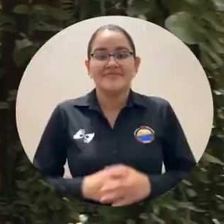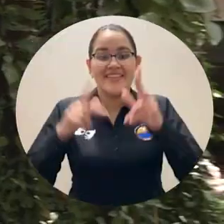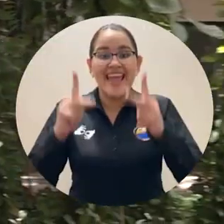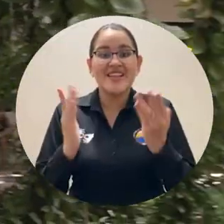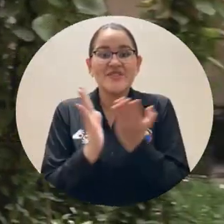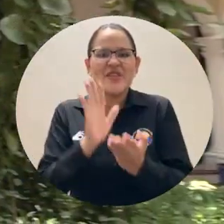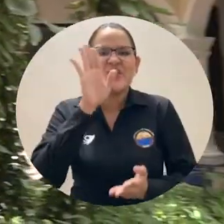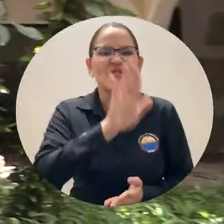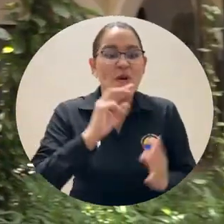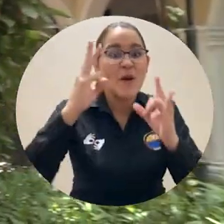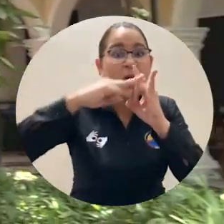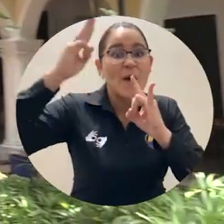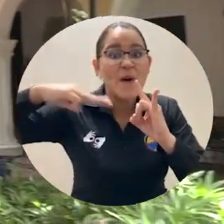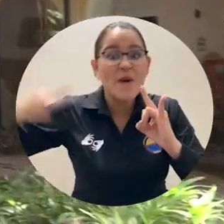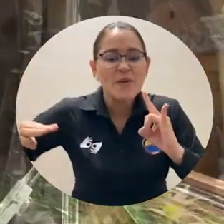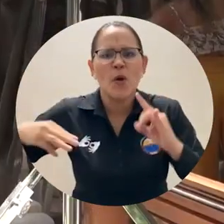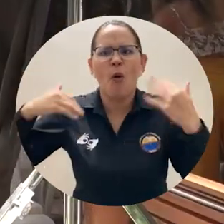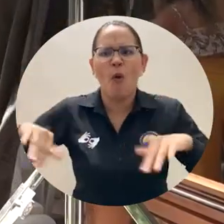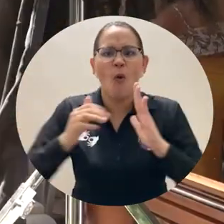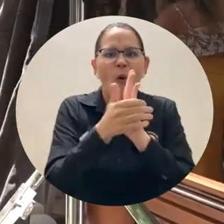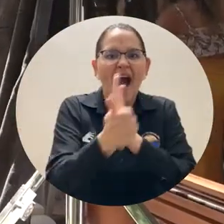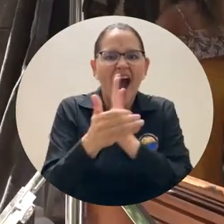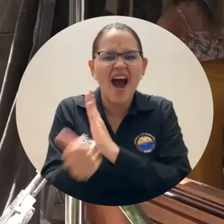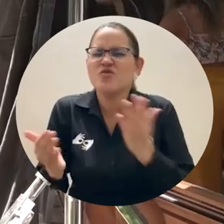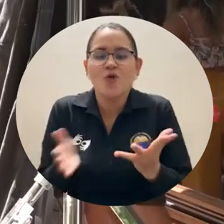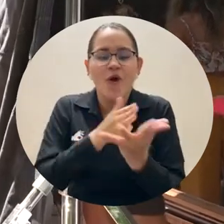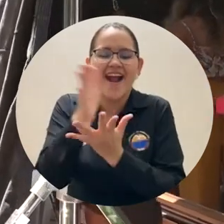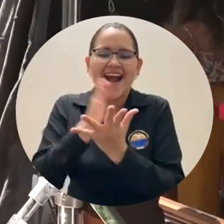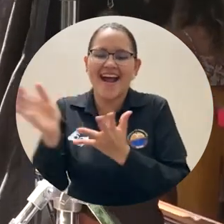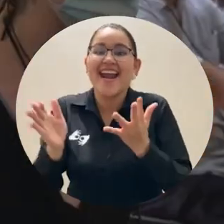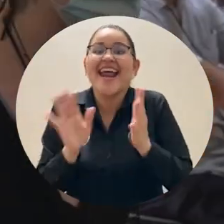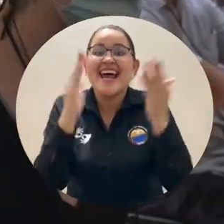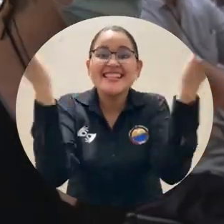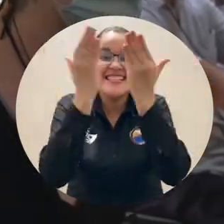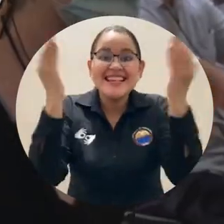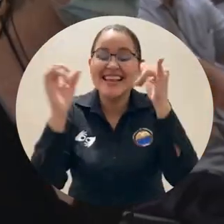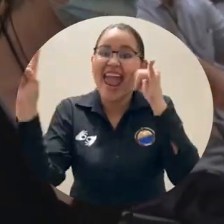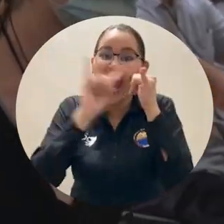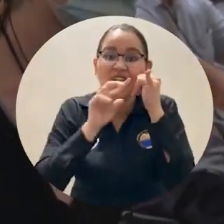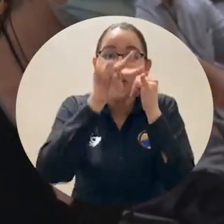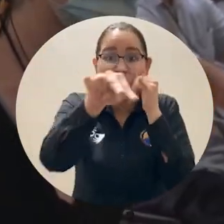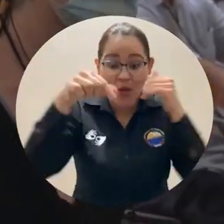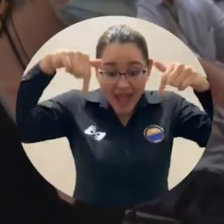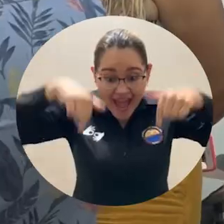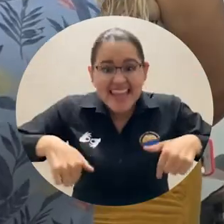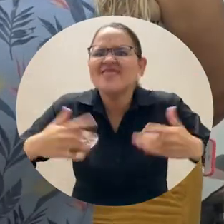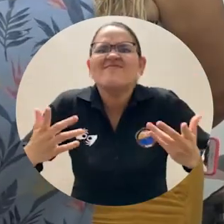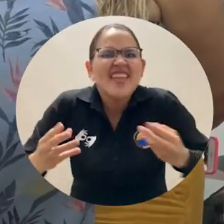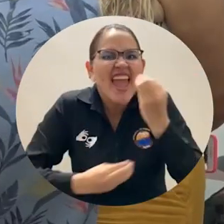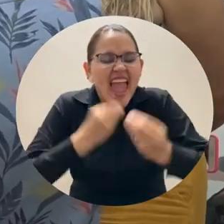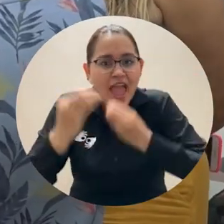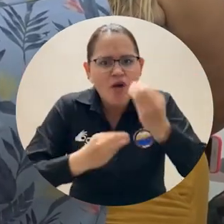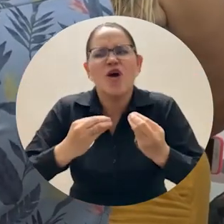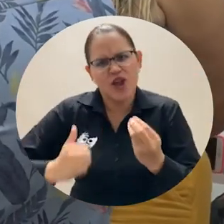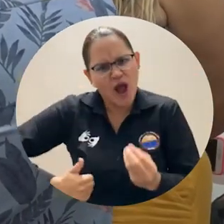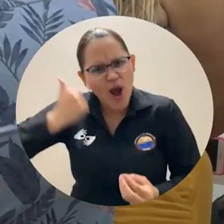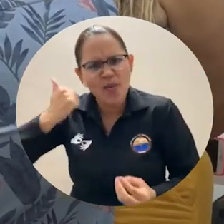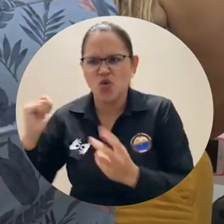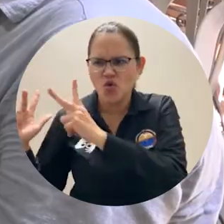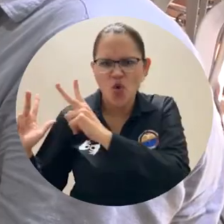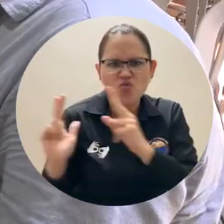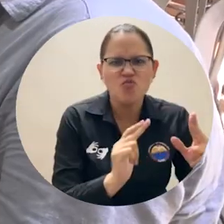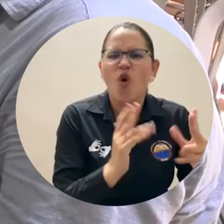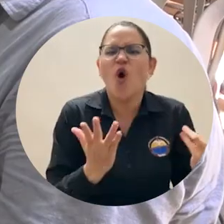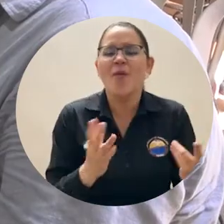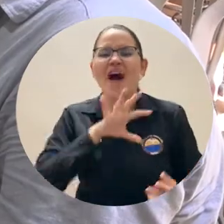Con el talento y las capacidades de estudiantes del programa de cine y audiovisuales, la Universidad del Magdalena participa en la producción El